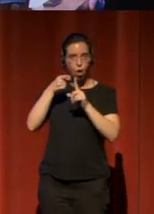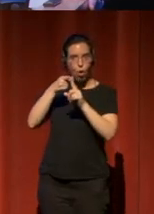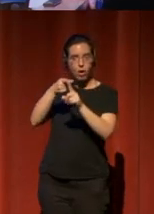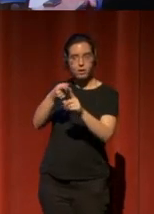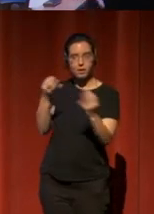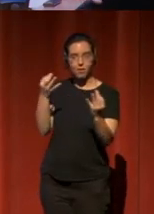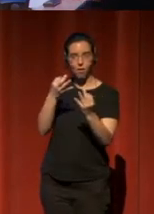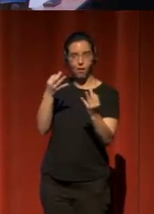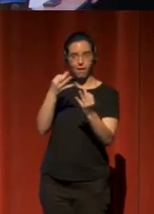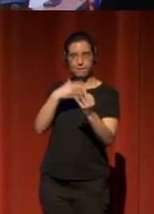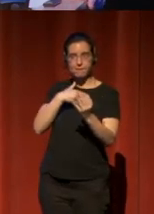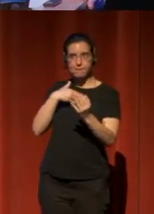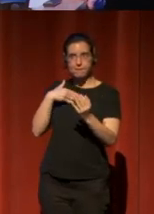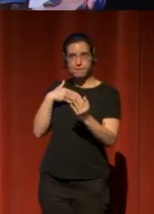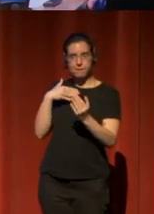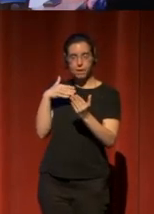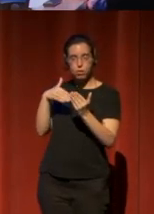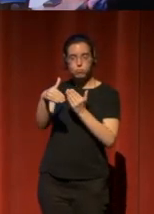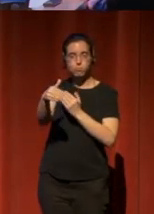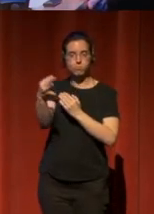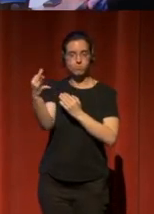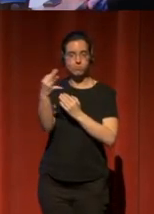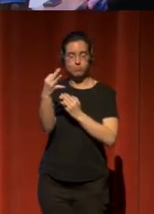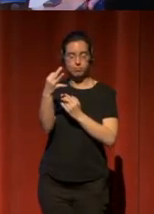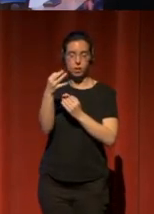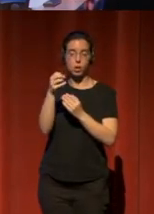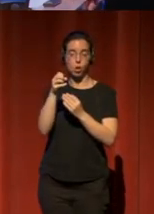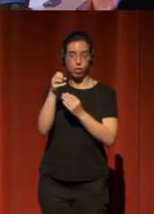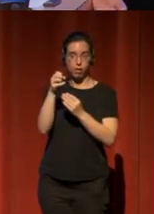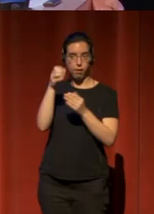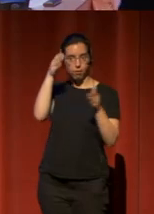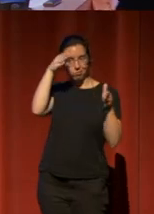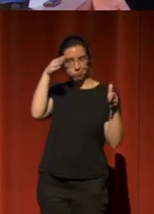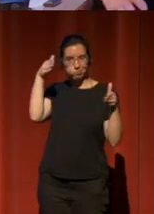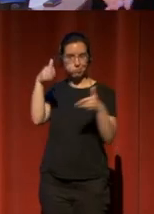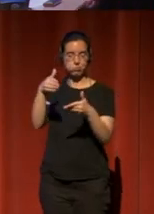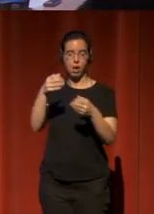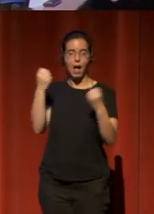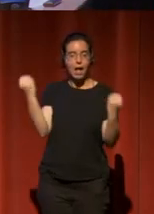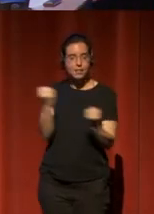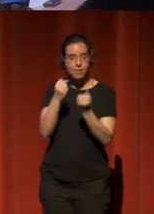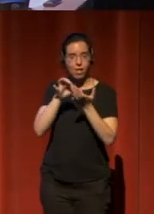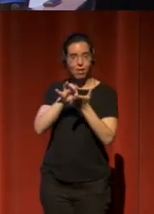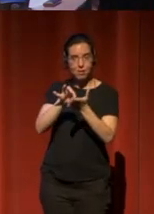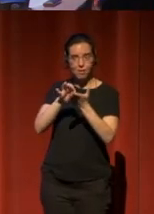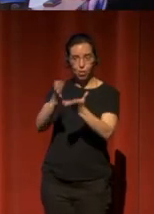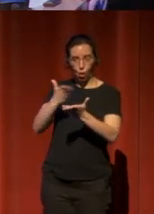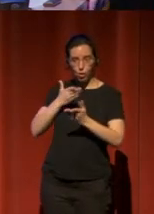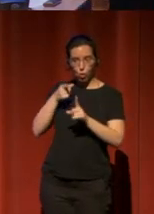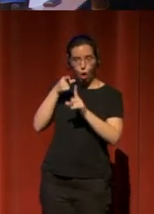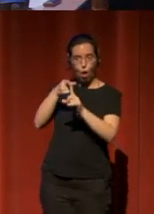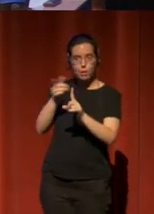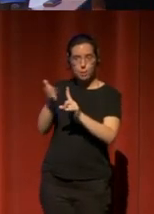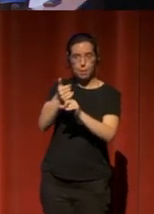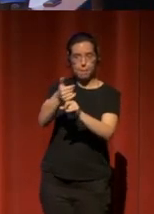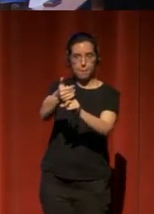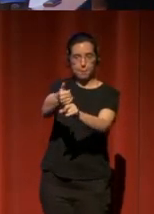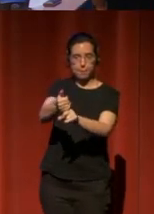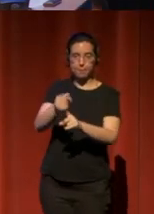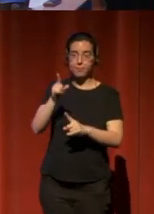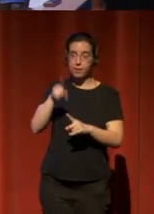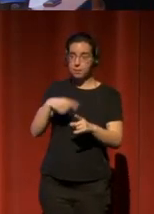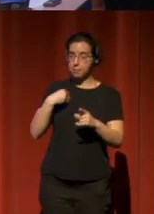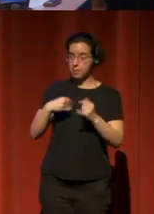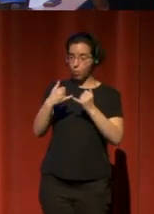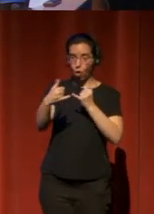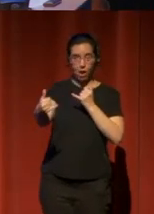cuál es nuestra misión, y poner el foco en actividades y servicios que nos ayuden a lograr estos objetivos. En esta misma línea va,